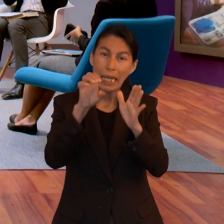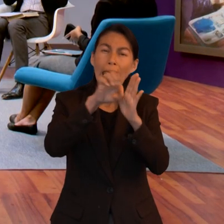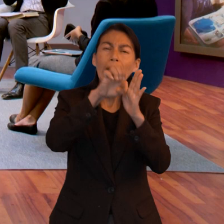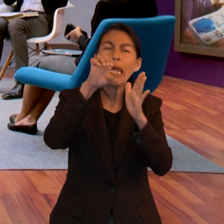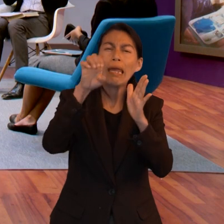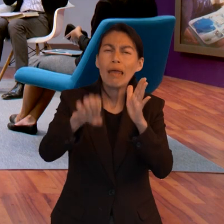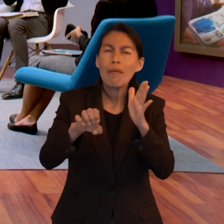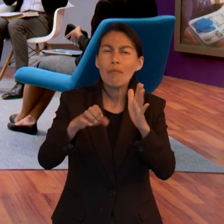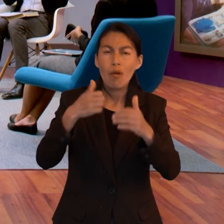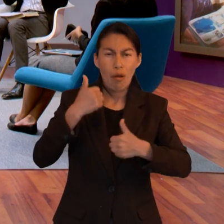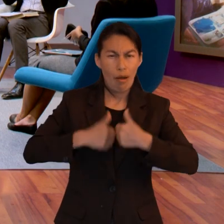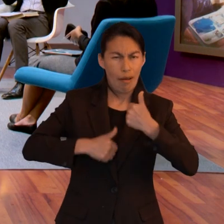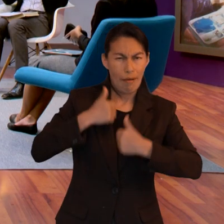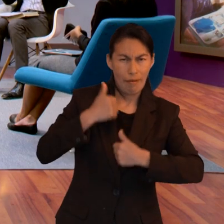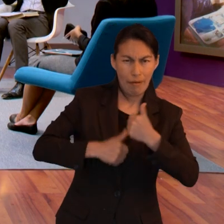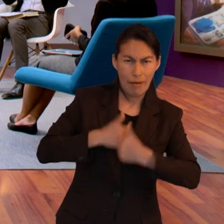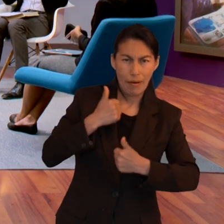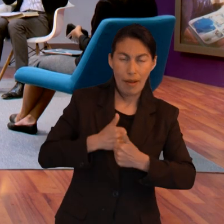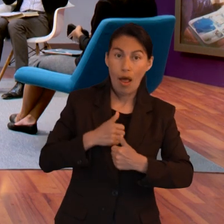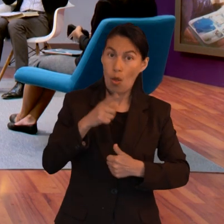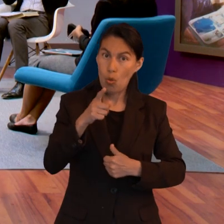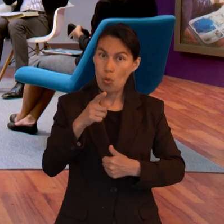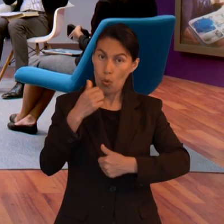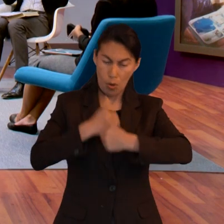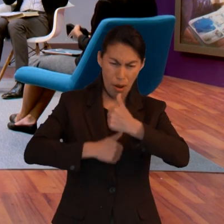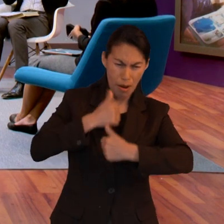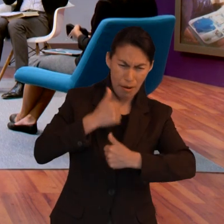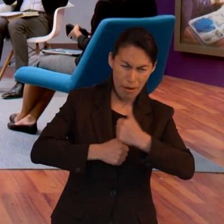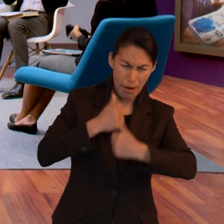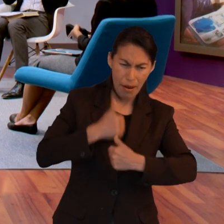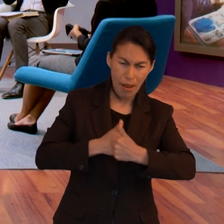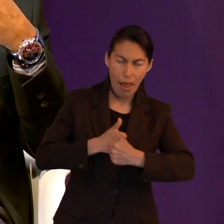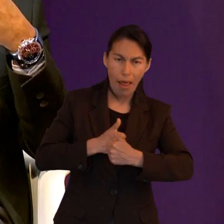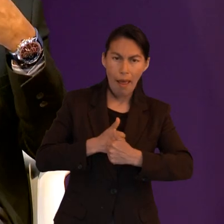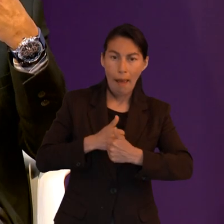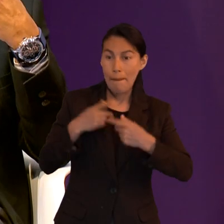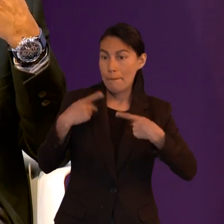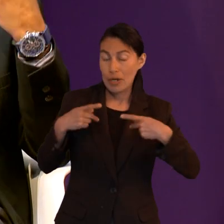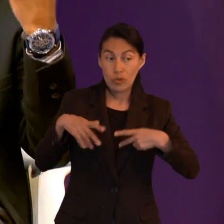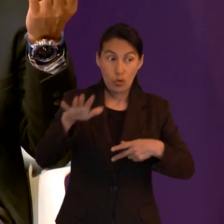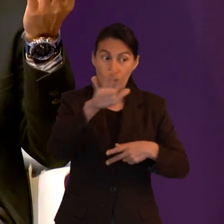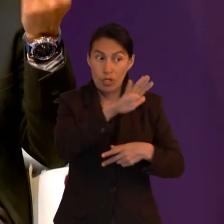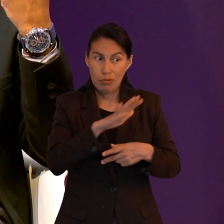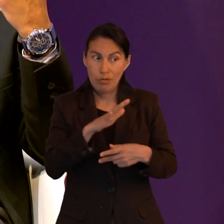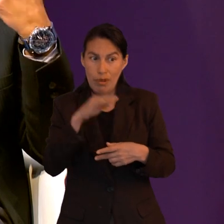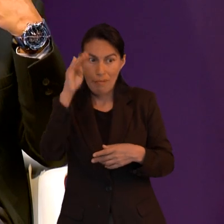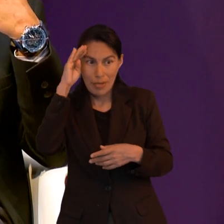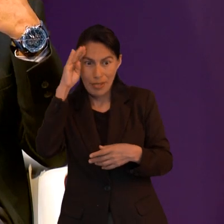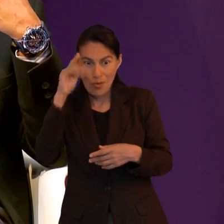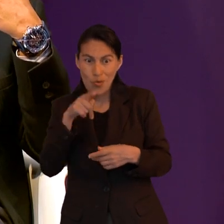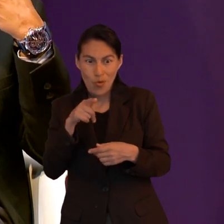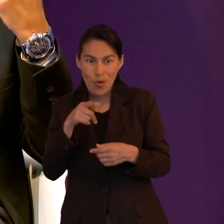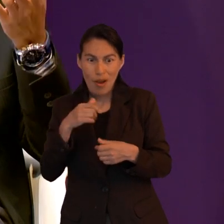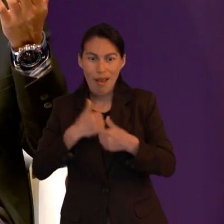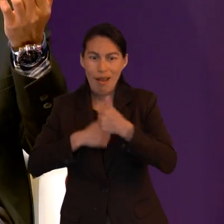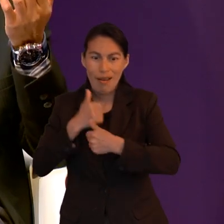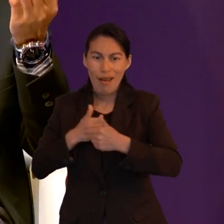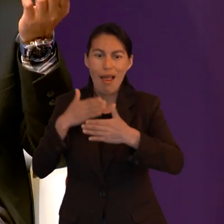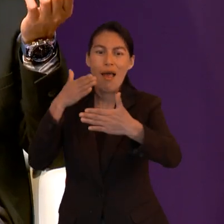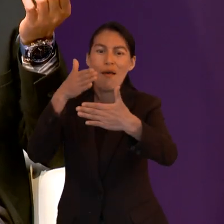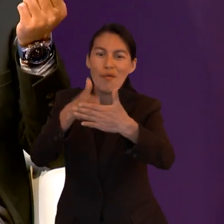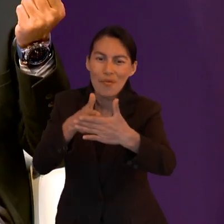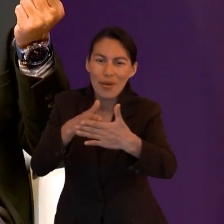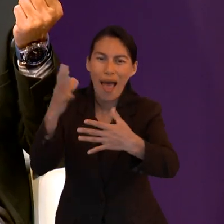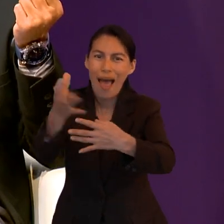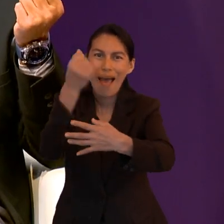en el término de una carrera cuando tú comienzas una carrera pues se espera tú mismo esperas y la gente espera